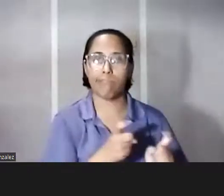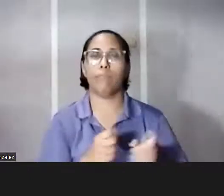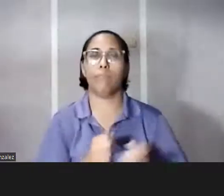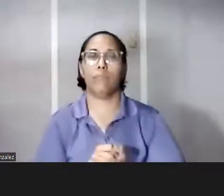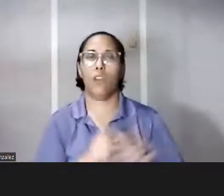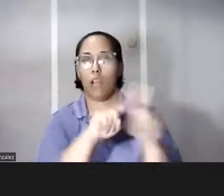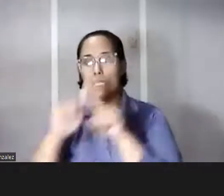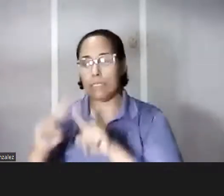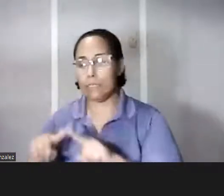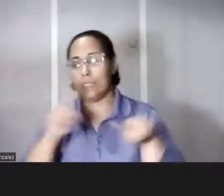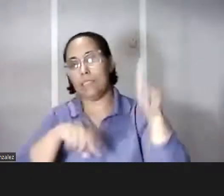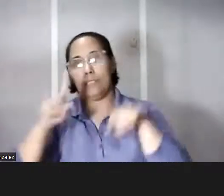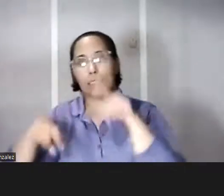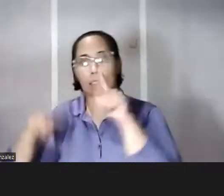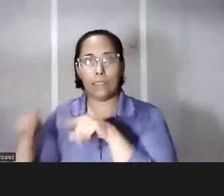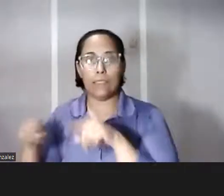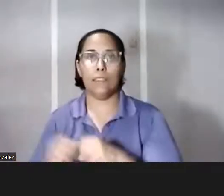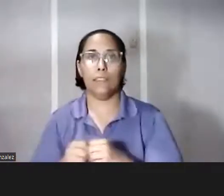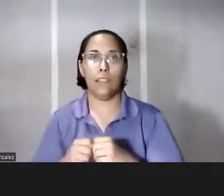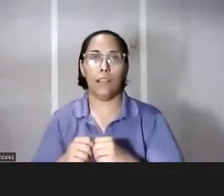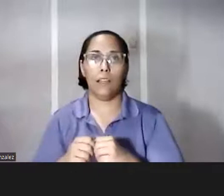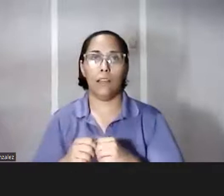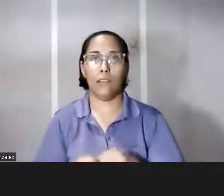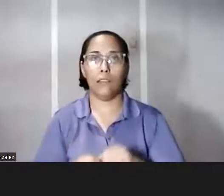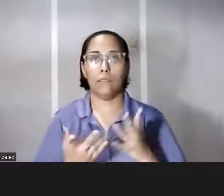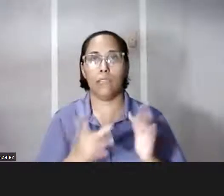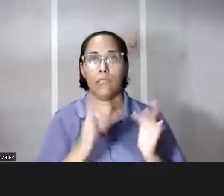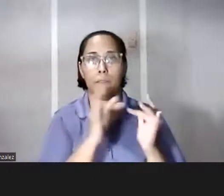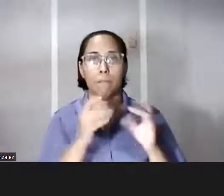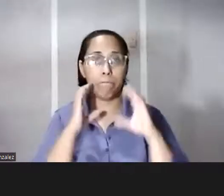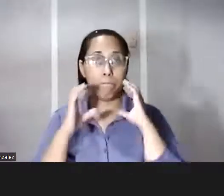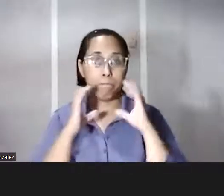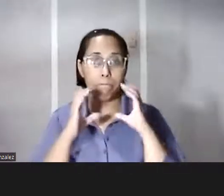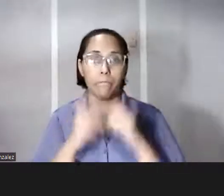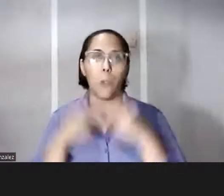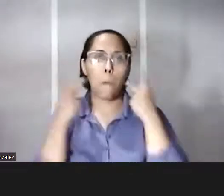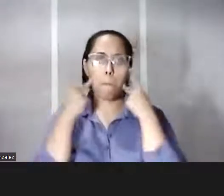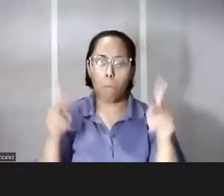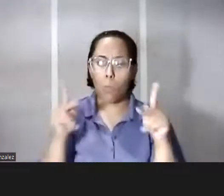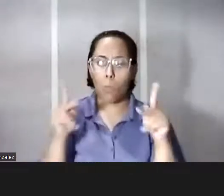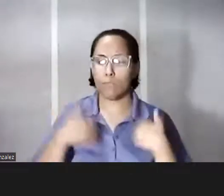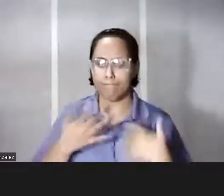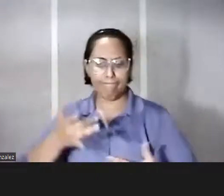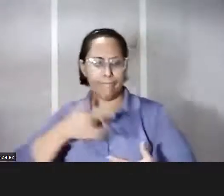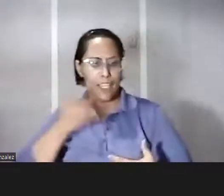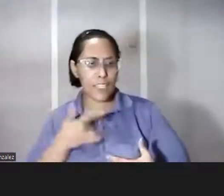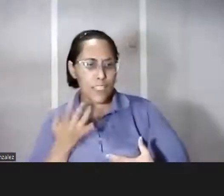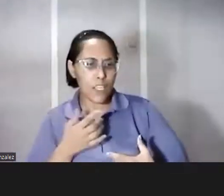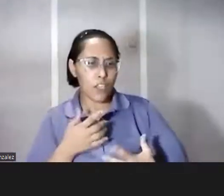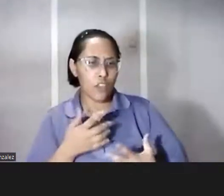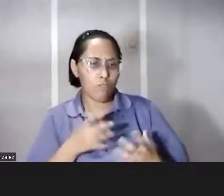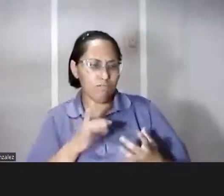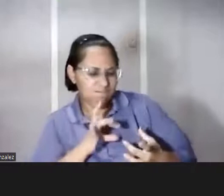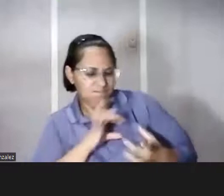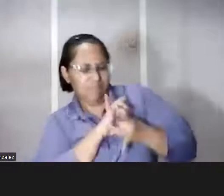en el escenario mediático, el público tiene un sentido de intimidad, un sentido de conexión